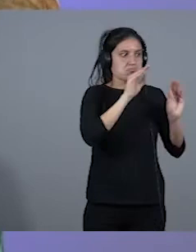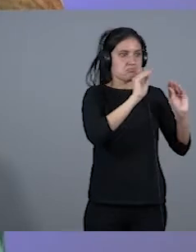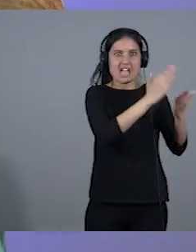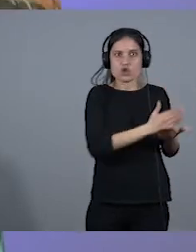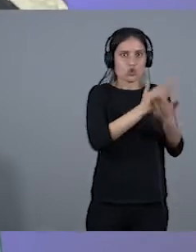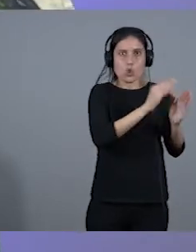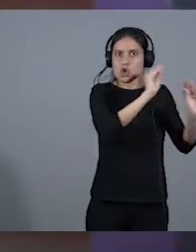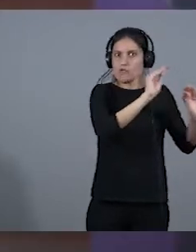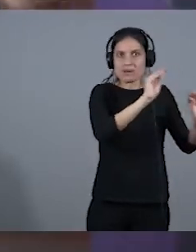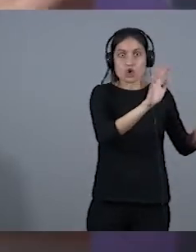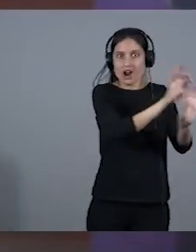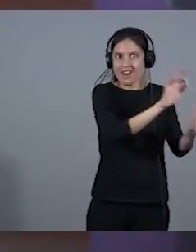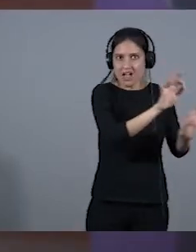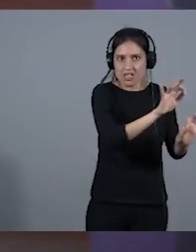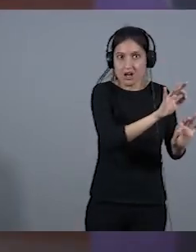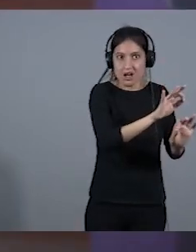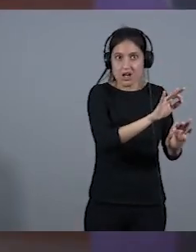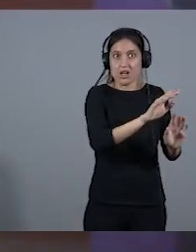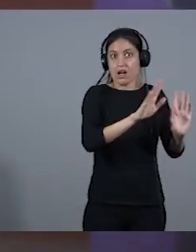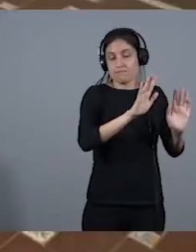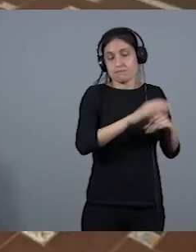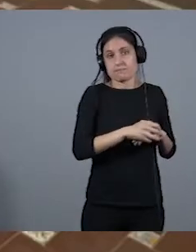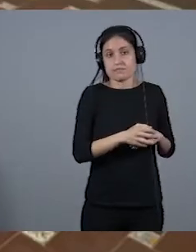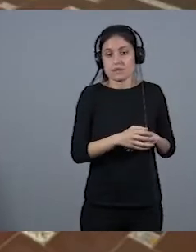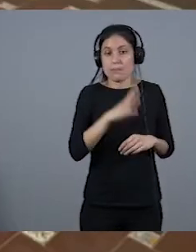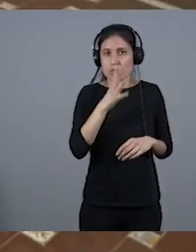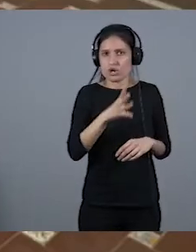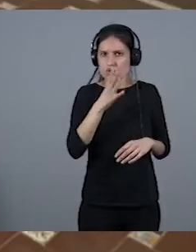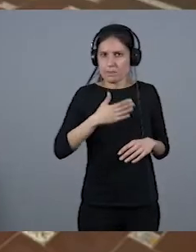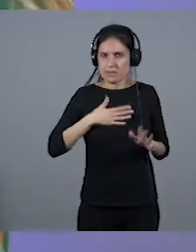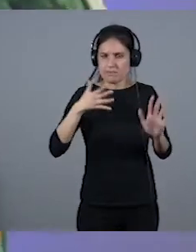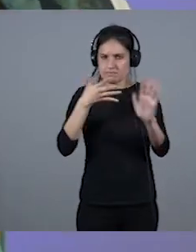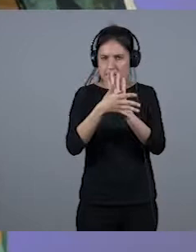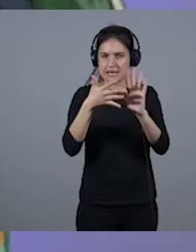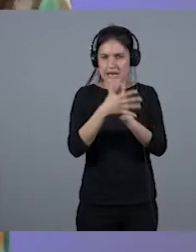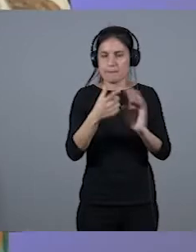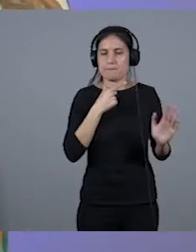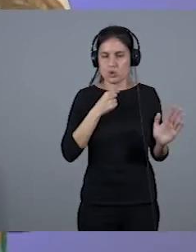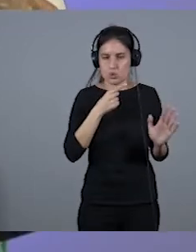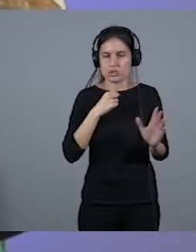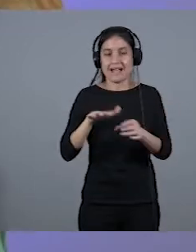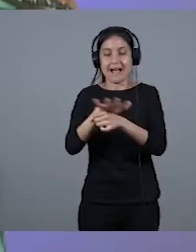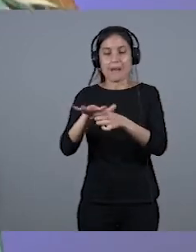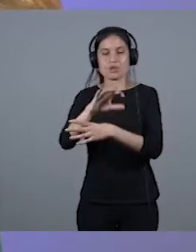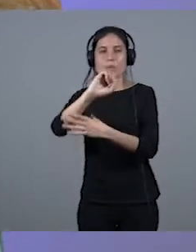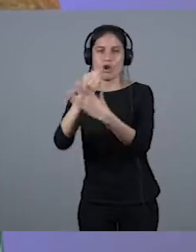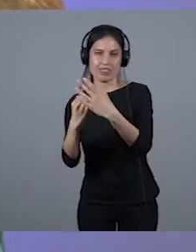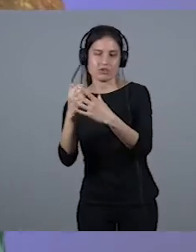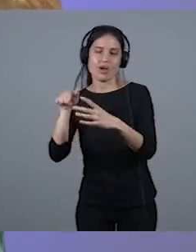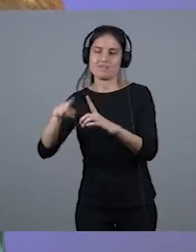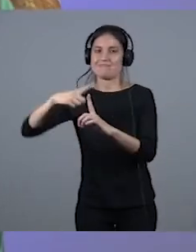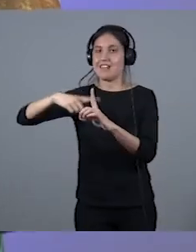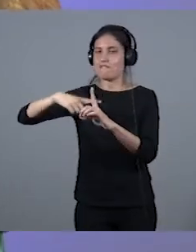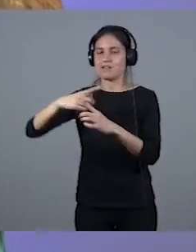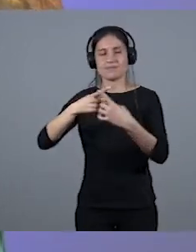resto, sí, sí, siempre, por eso a mí me gusta matizar, el mundo baloncesto tenía un nivel distinto, a mí nunca